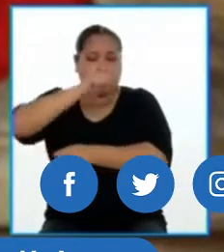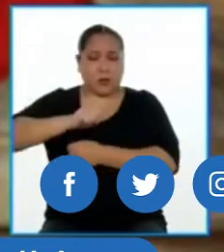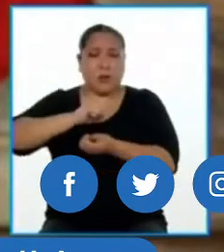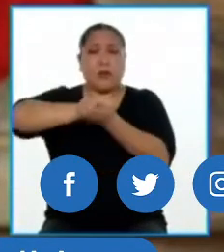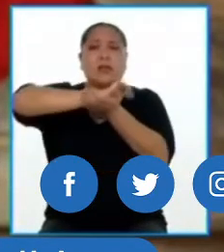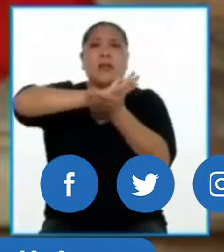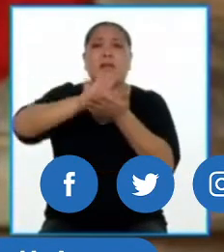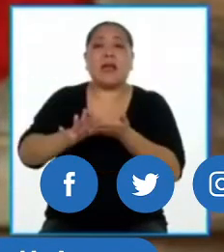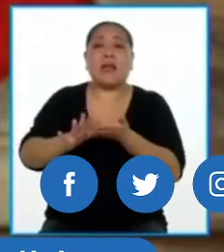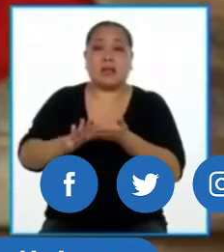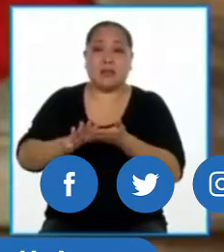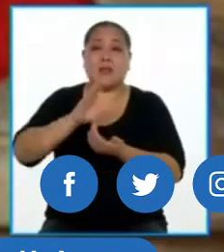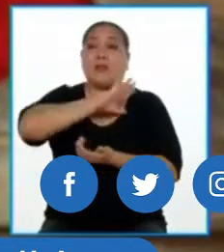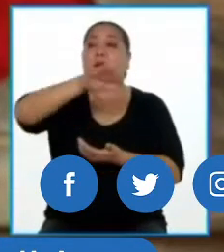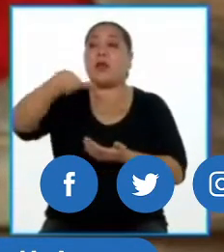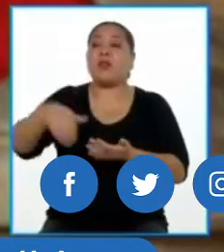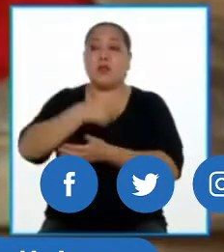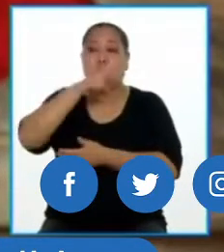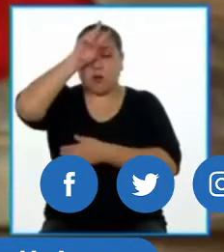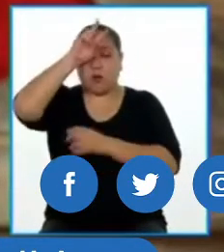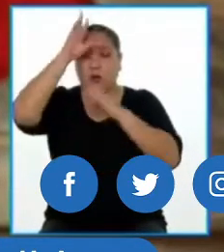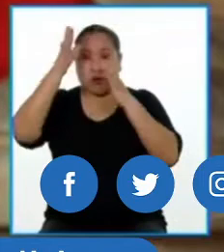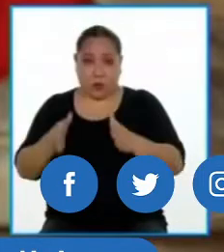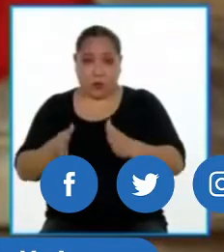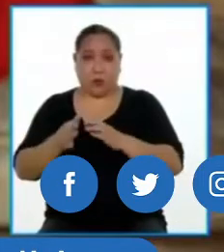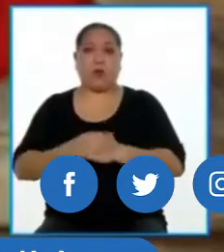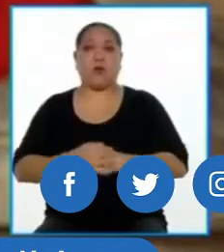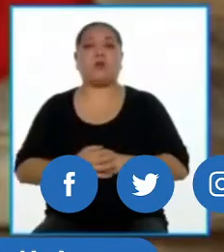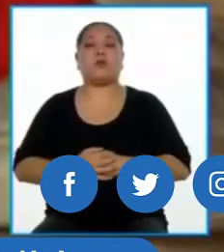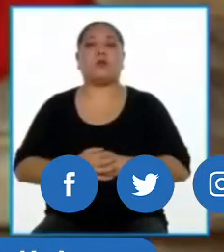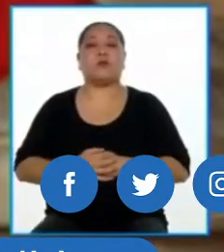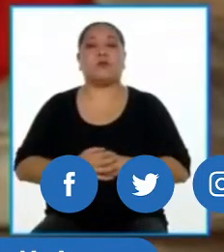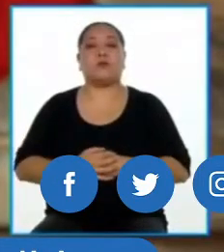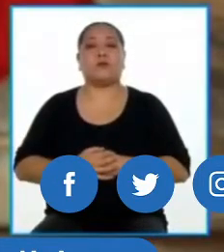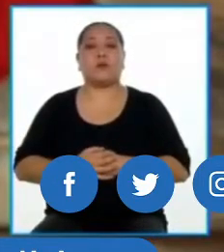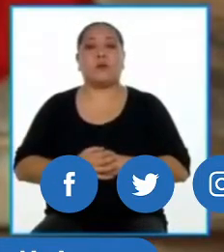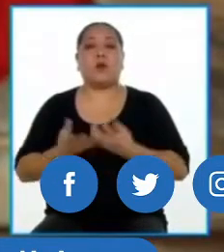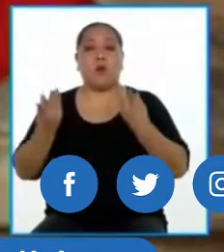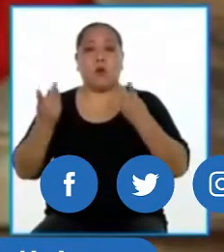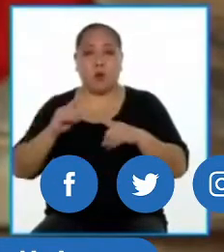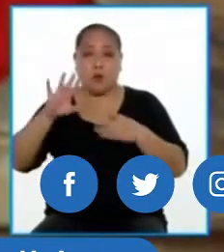gratuitamente para todos los peruanos y peruanas en el plazo más breve.